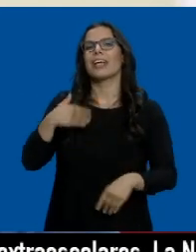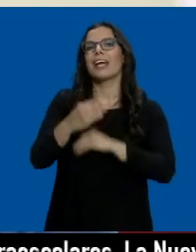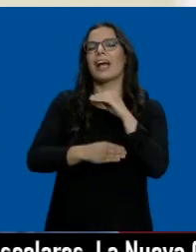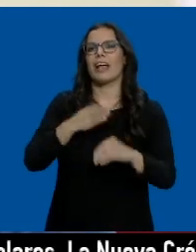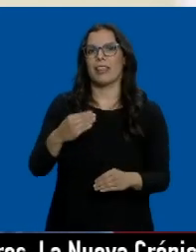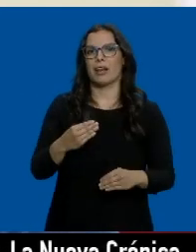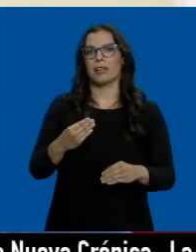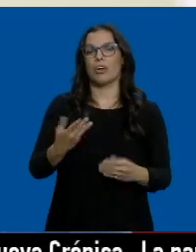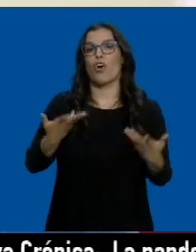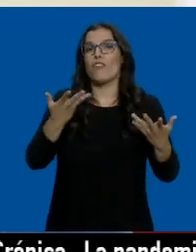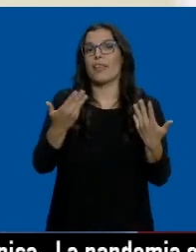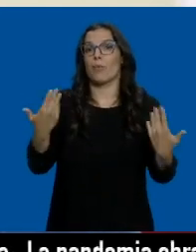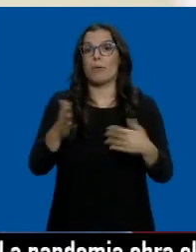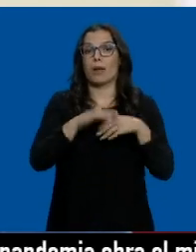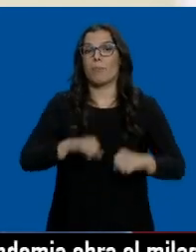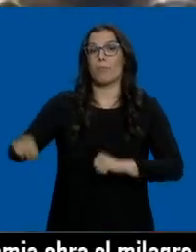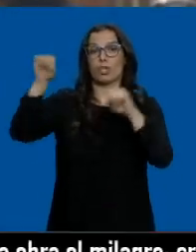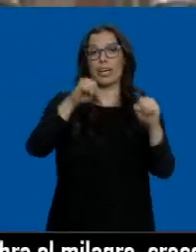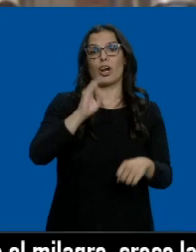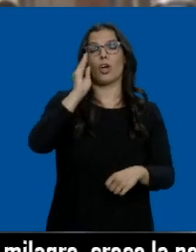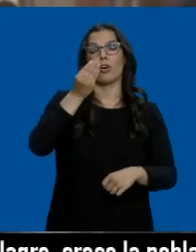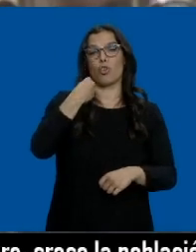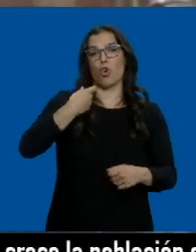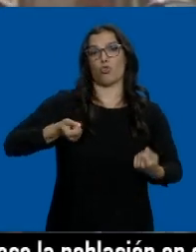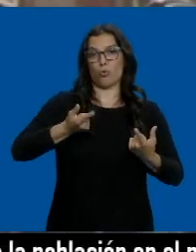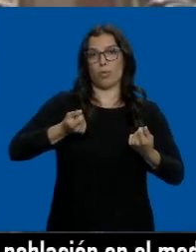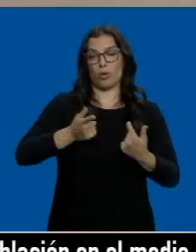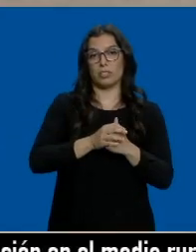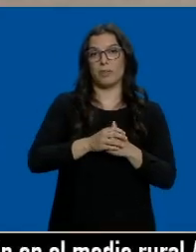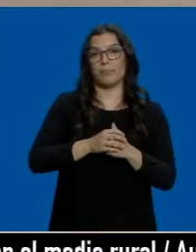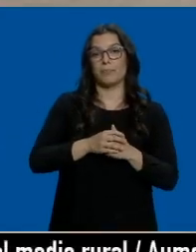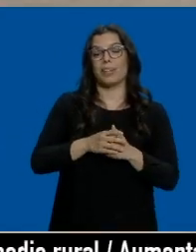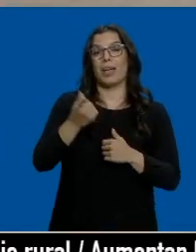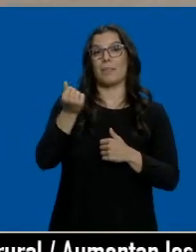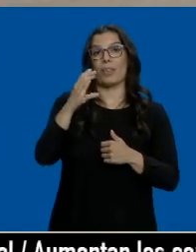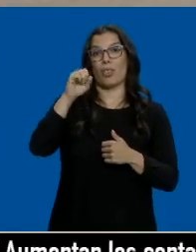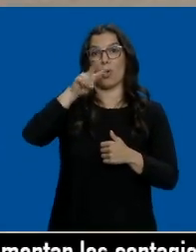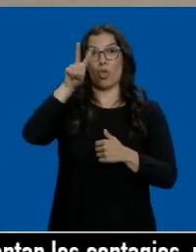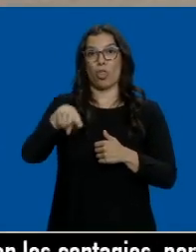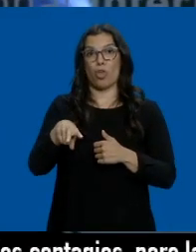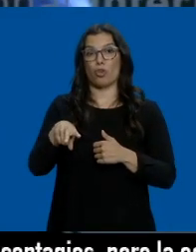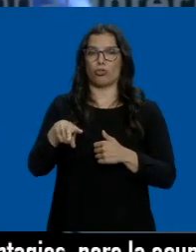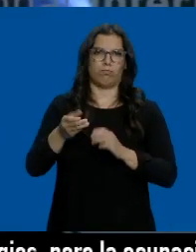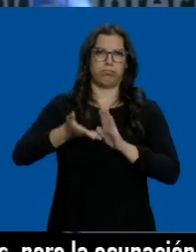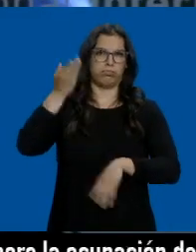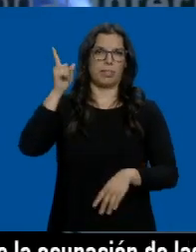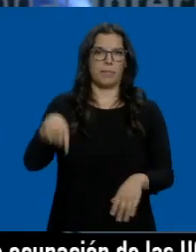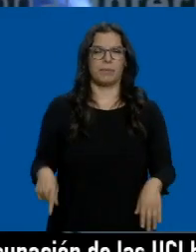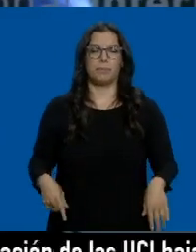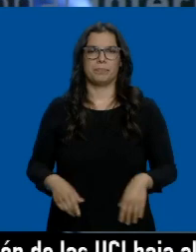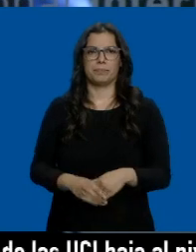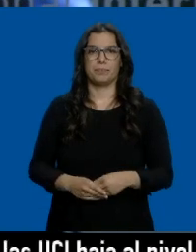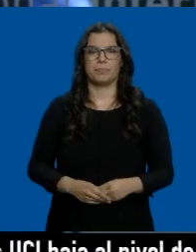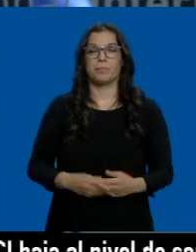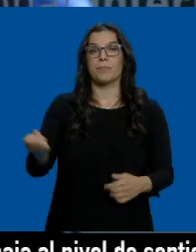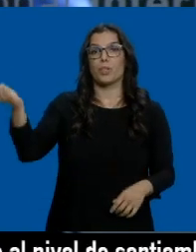qué están dispuestos a hacer para proteger a los consumidores. Tampoco ayuda el precio del CO2 que sigue desbocado. La luz